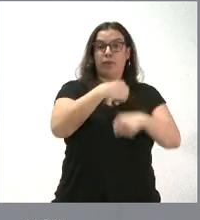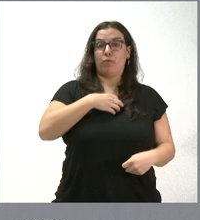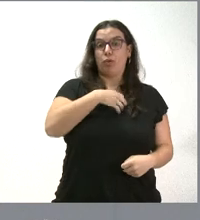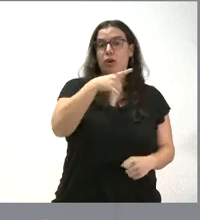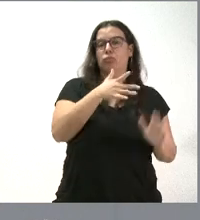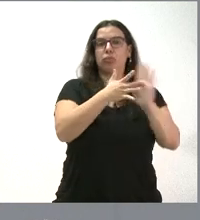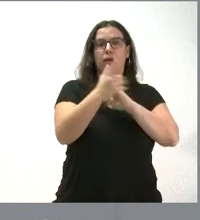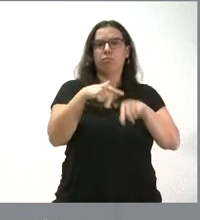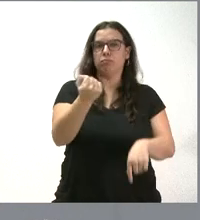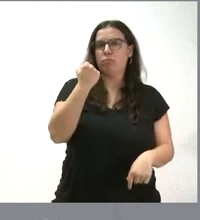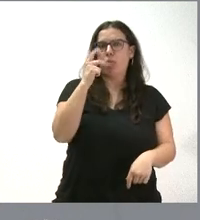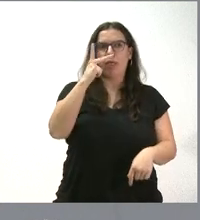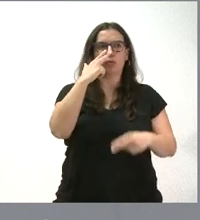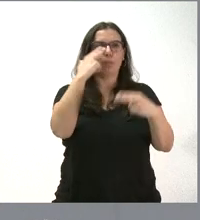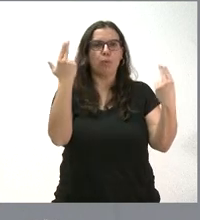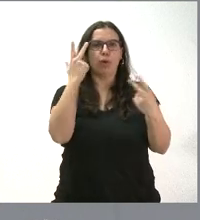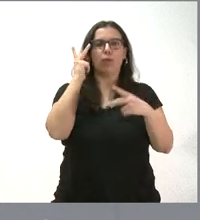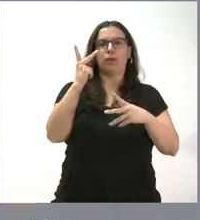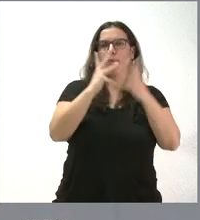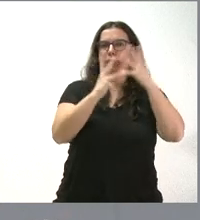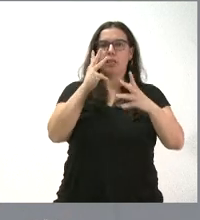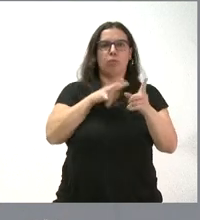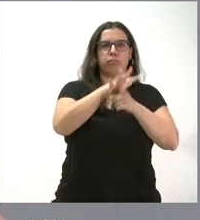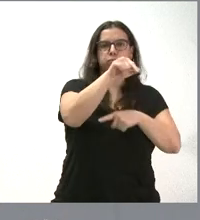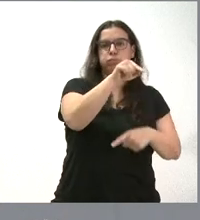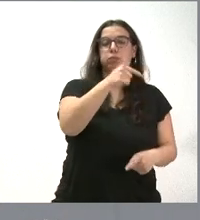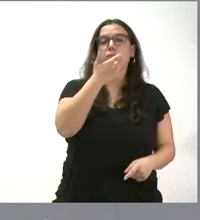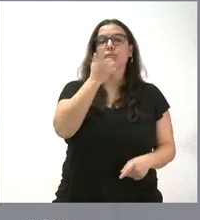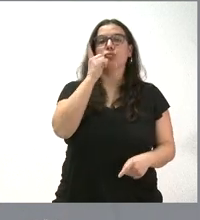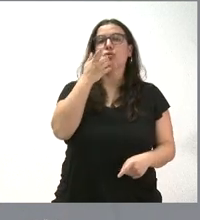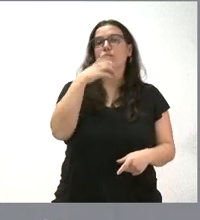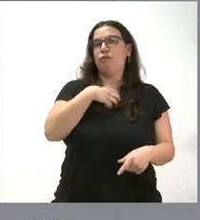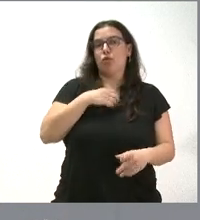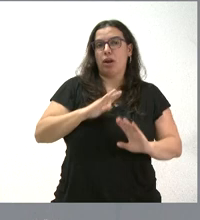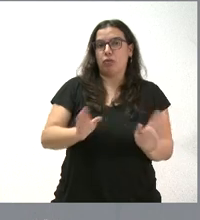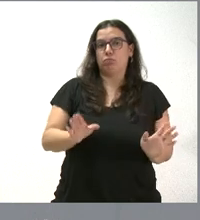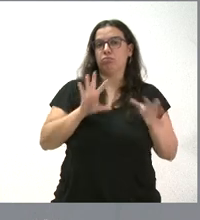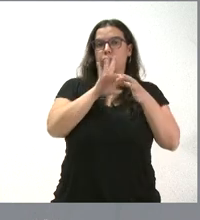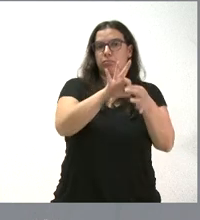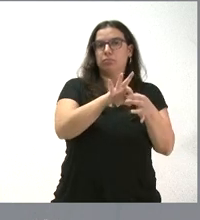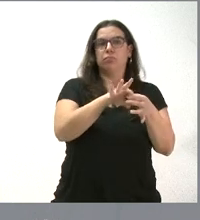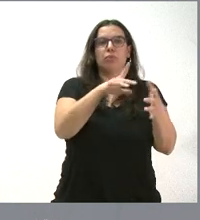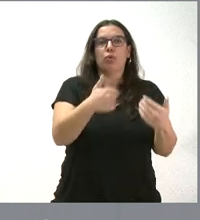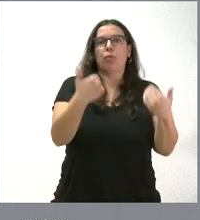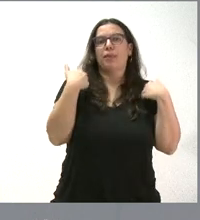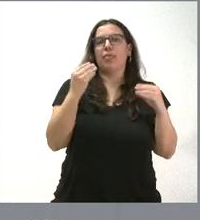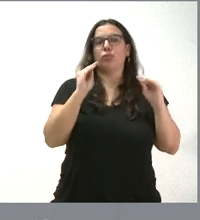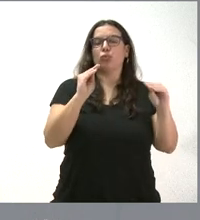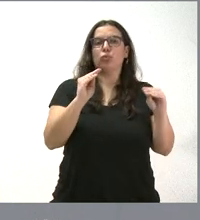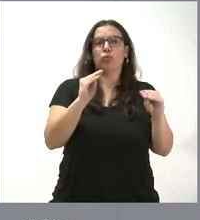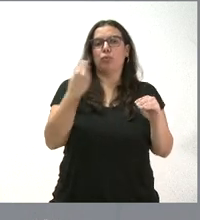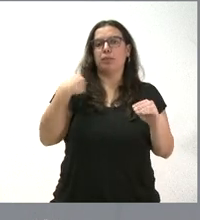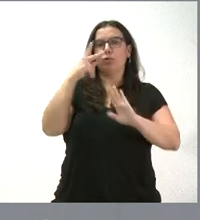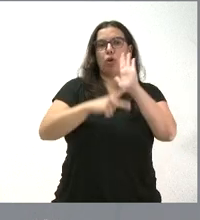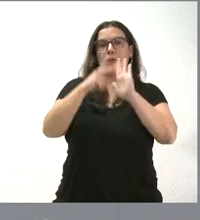ámbito del derecho público y el derecho administrativo, y esto solo se tiene cuando se es empleado público y le corresponden las competencias que la